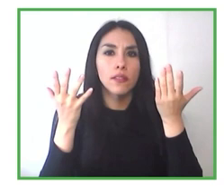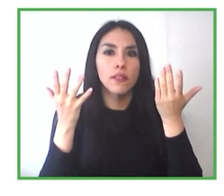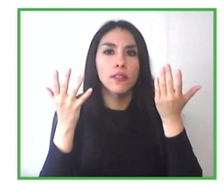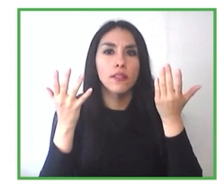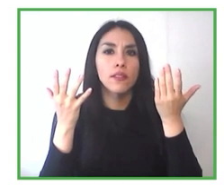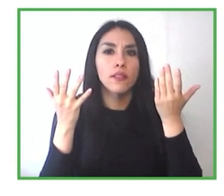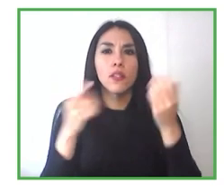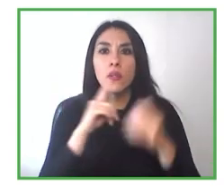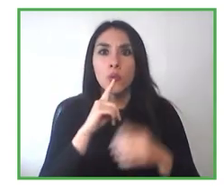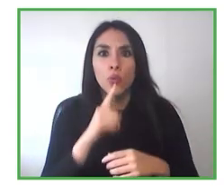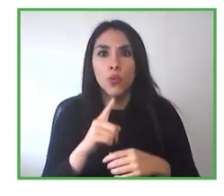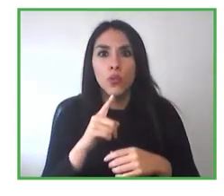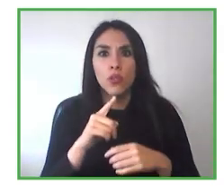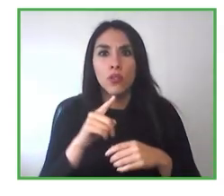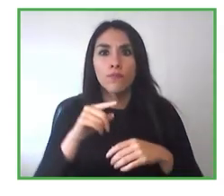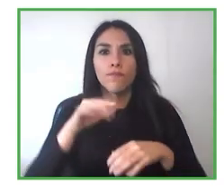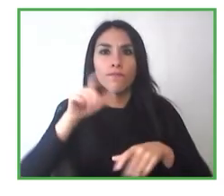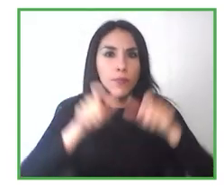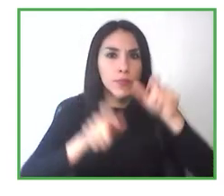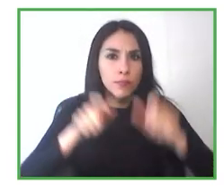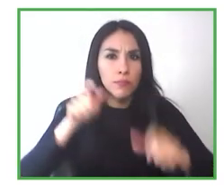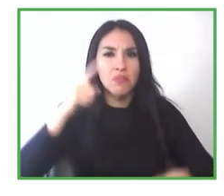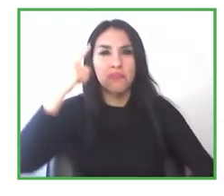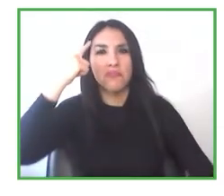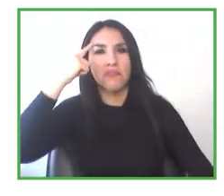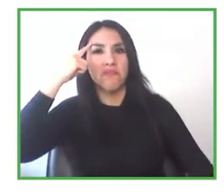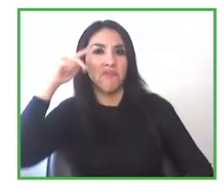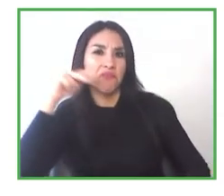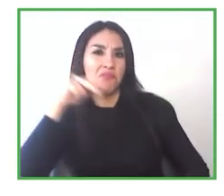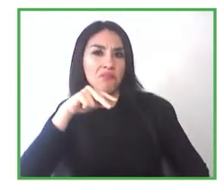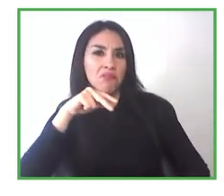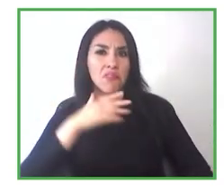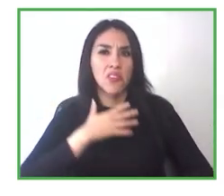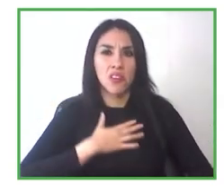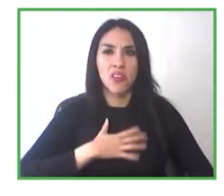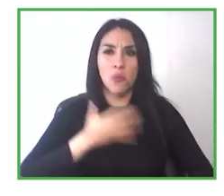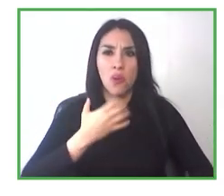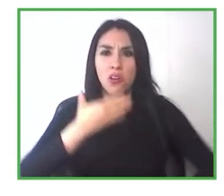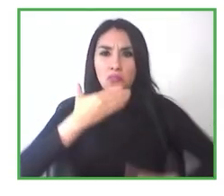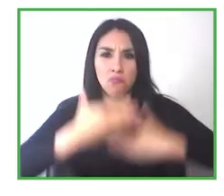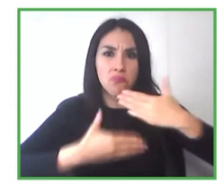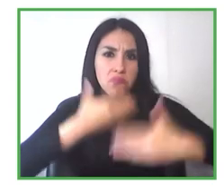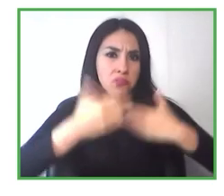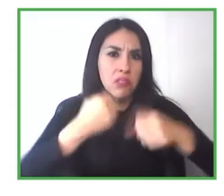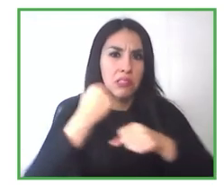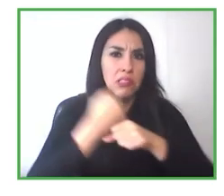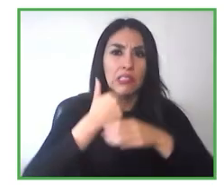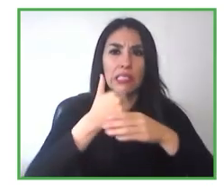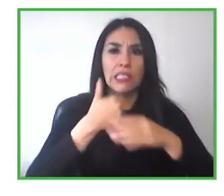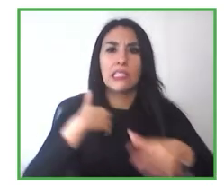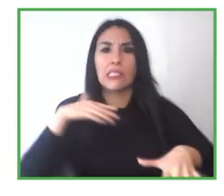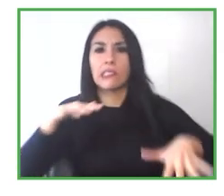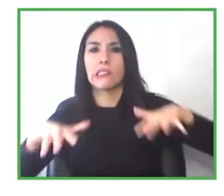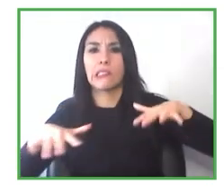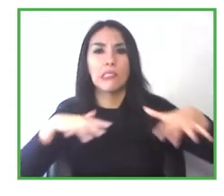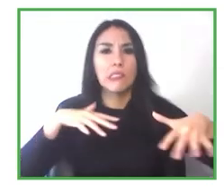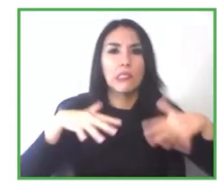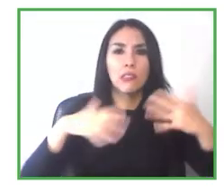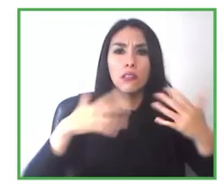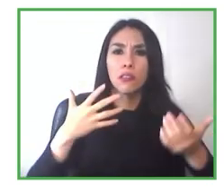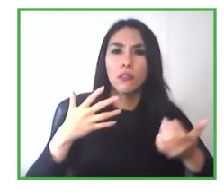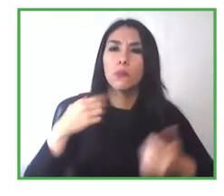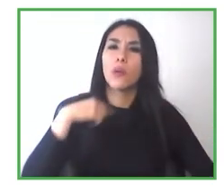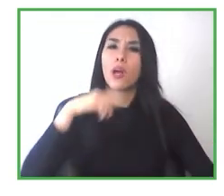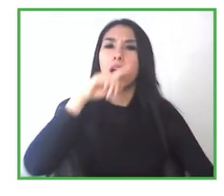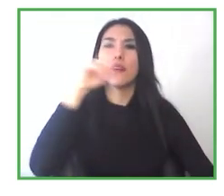programa que ustedes están implementando hace un tiempo atrás? Y como contexto a esta pregunta, quería contarle a los que